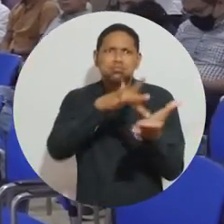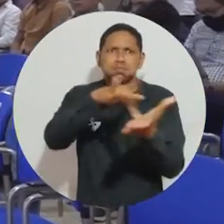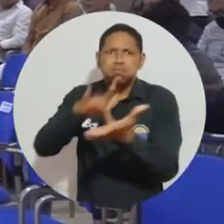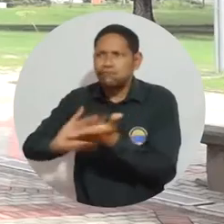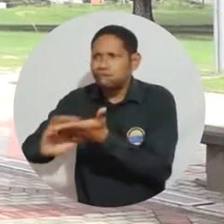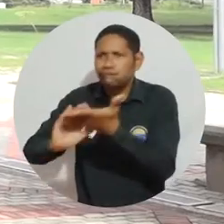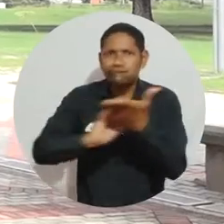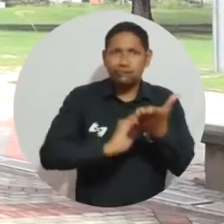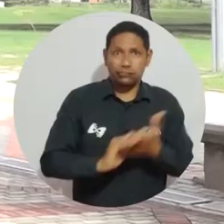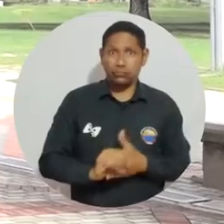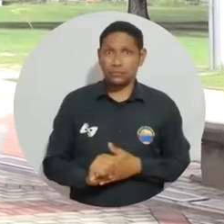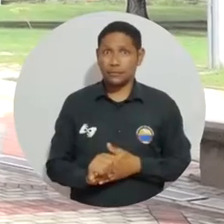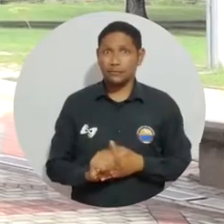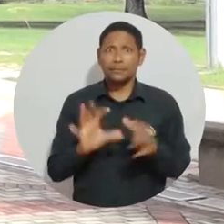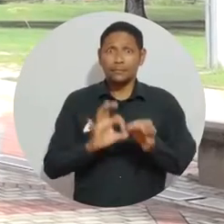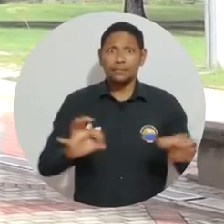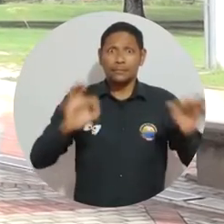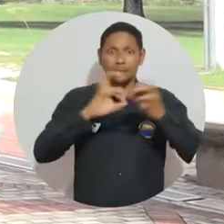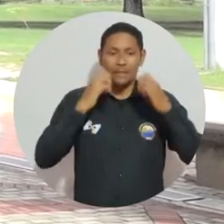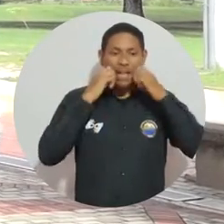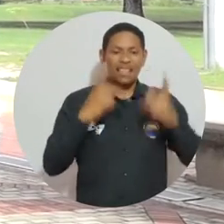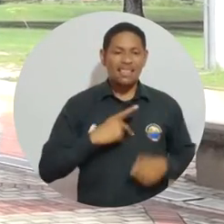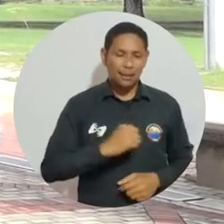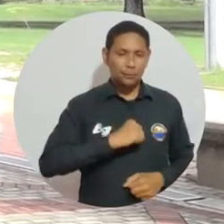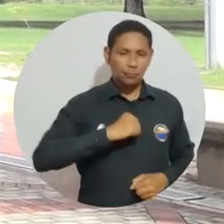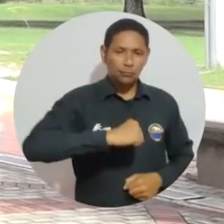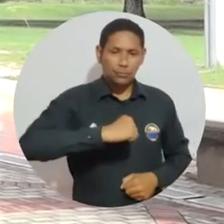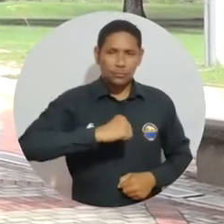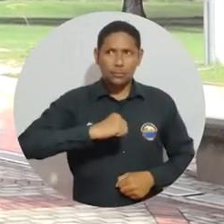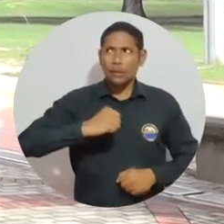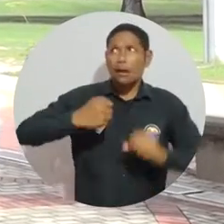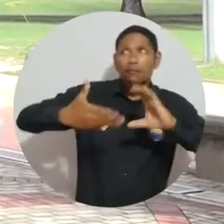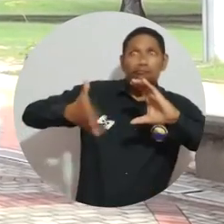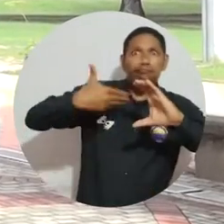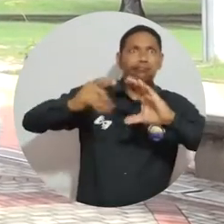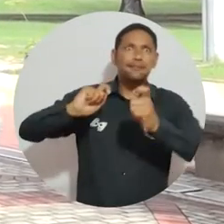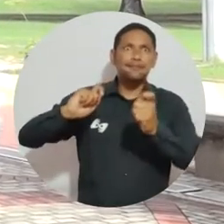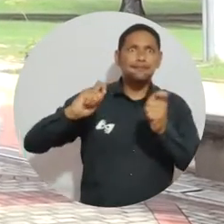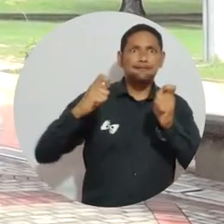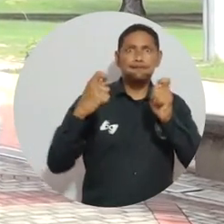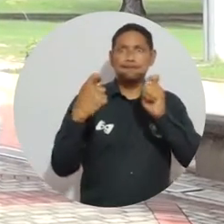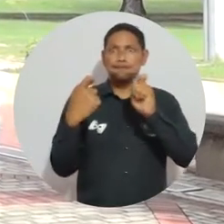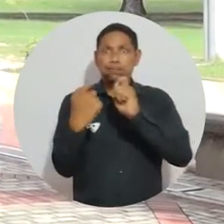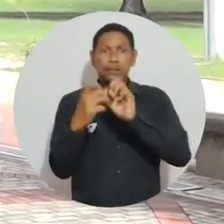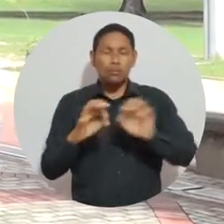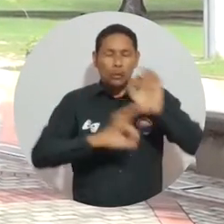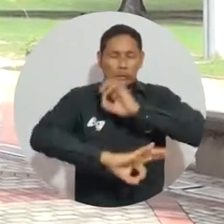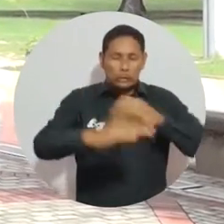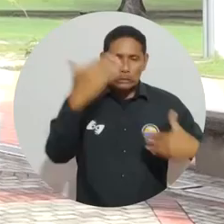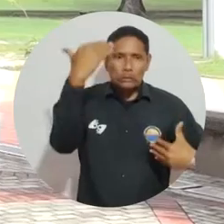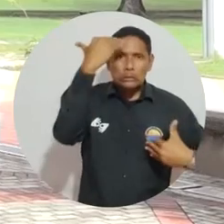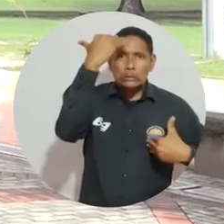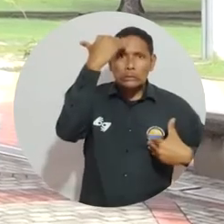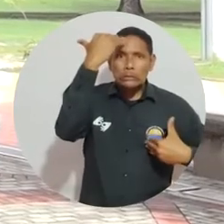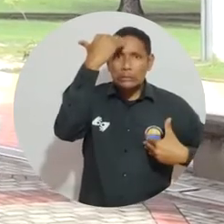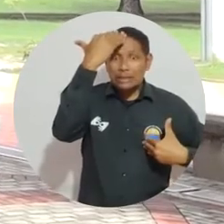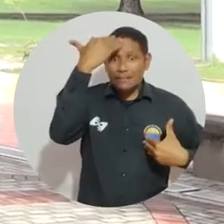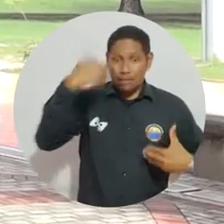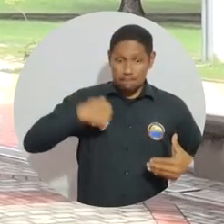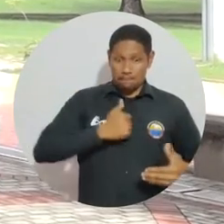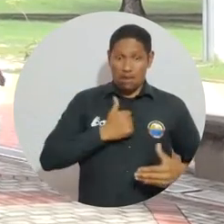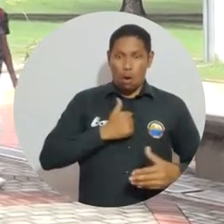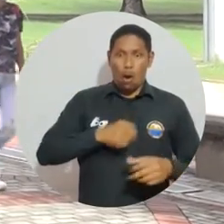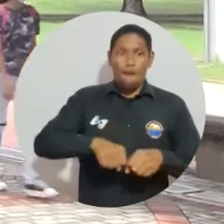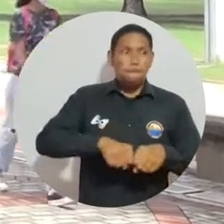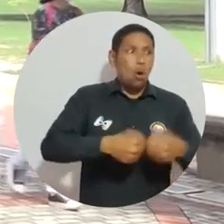las comunidades. Y en este caso que es Derechos Humanos y Cambio Climático, en que nos sirva para concientizarnos, para tomar conciencia y para